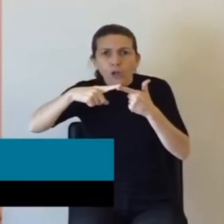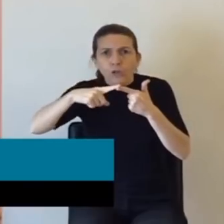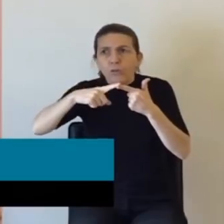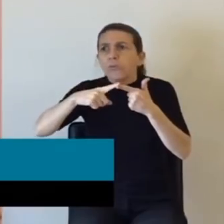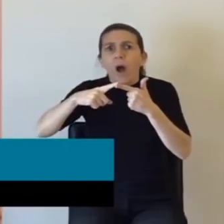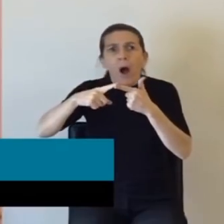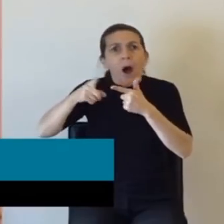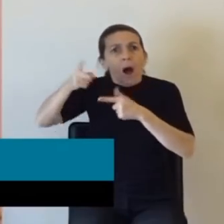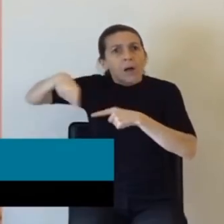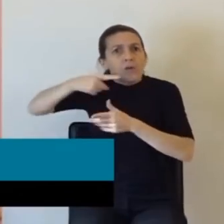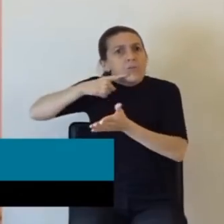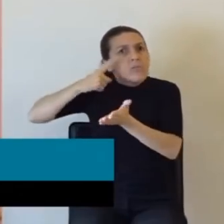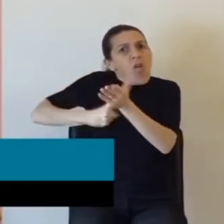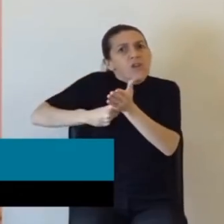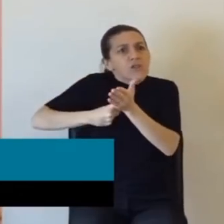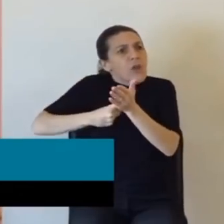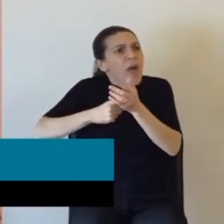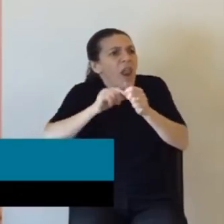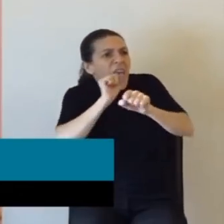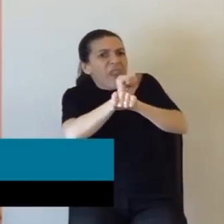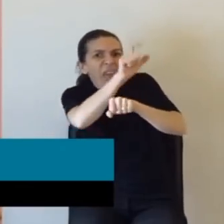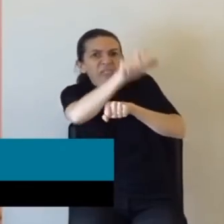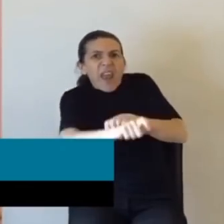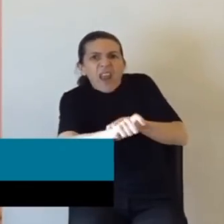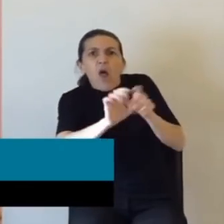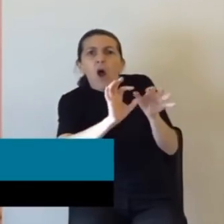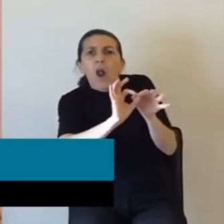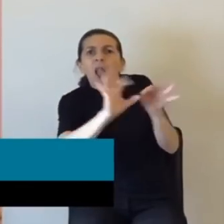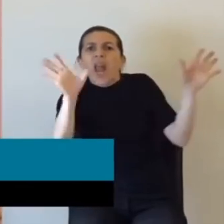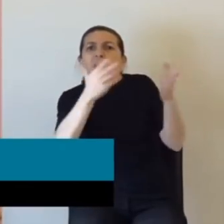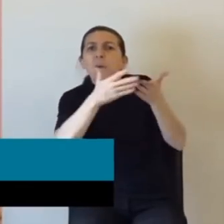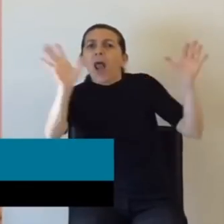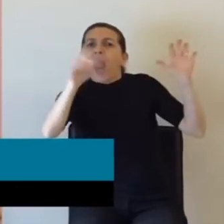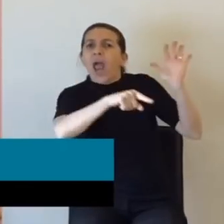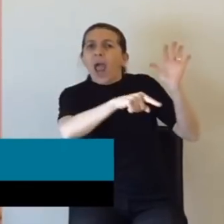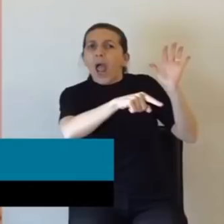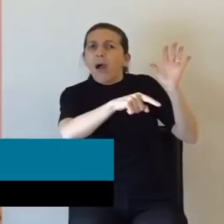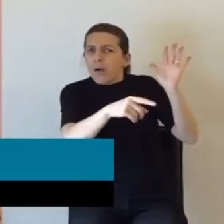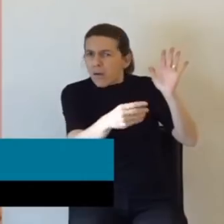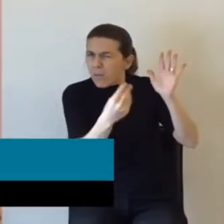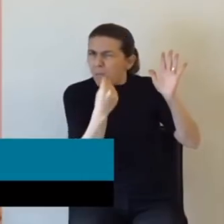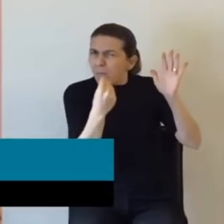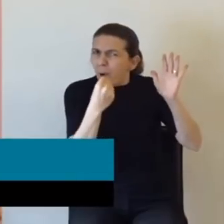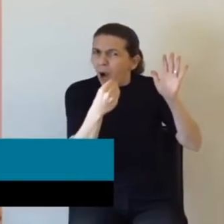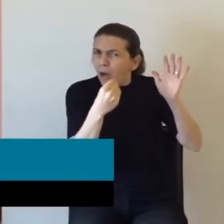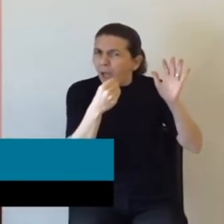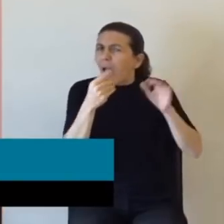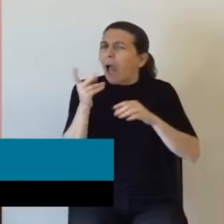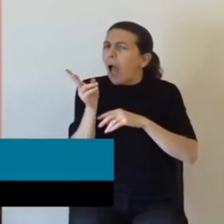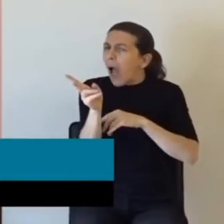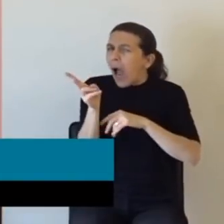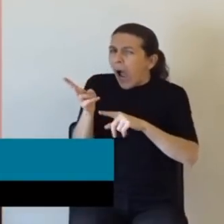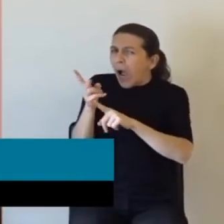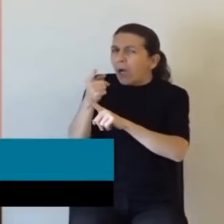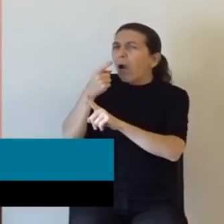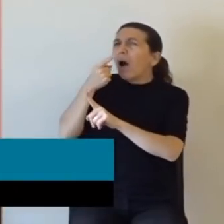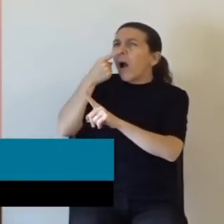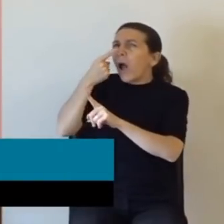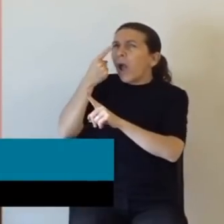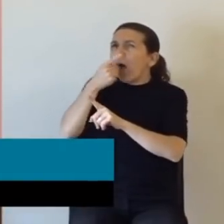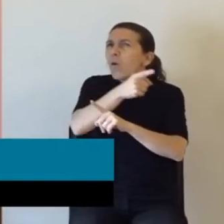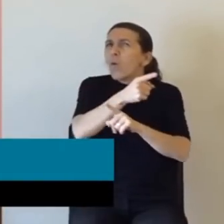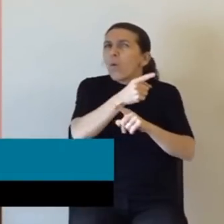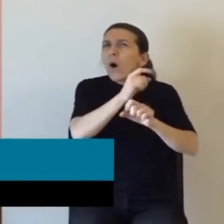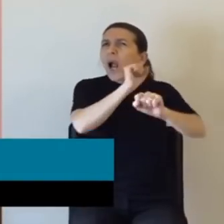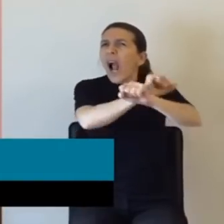han liberado detenidos. ¿Por qué lo hacen? ¿Porque les empezó a importar la gente que puebla las cárceles? ¿O